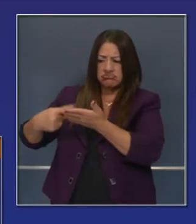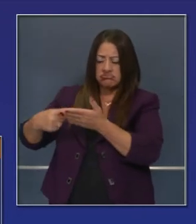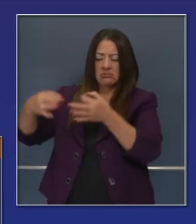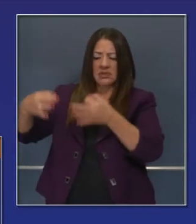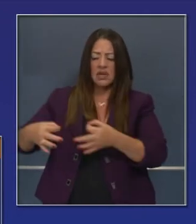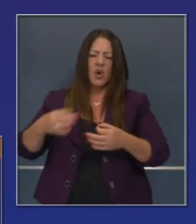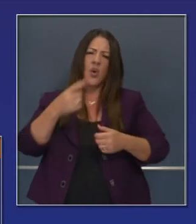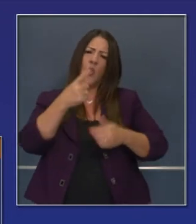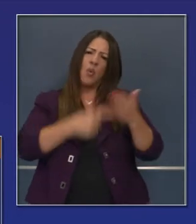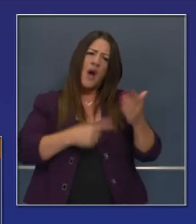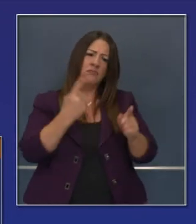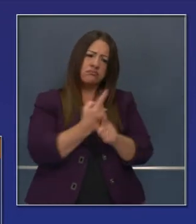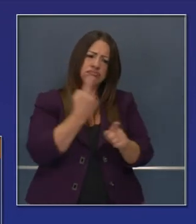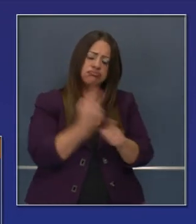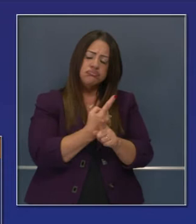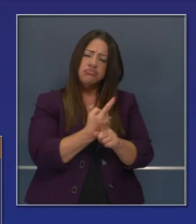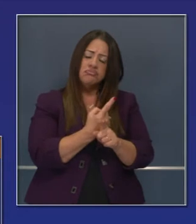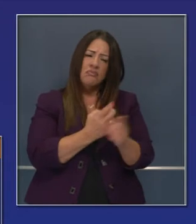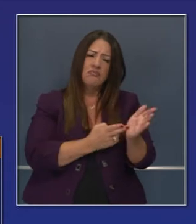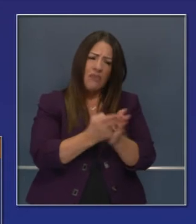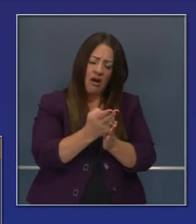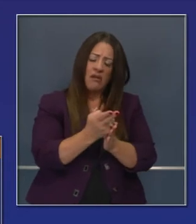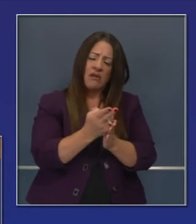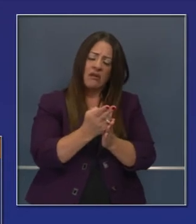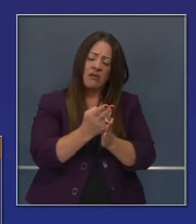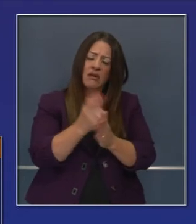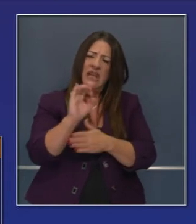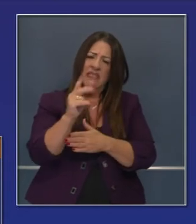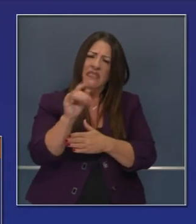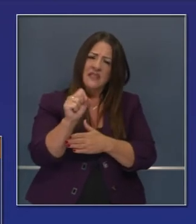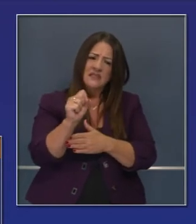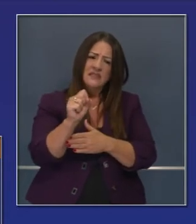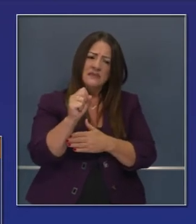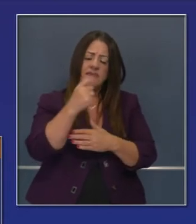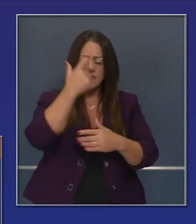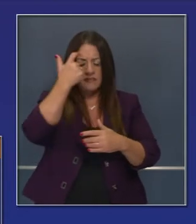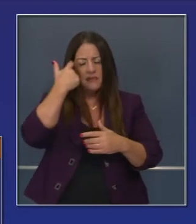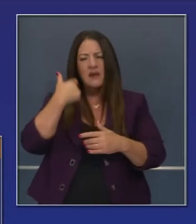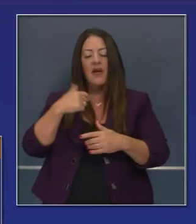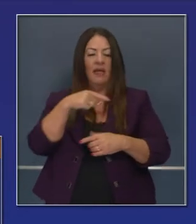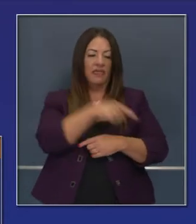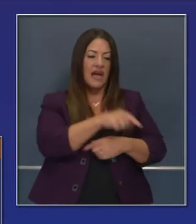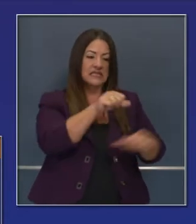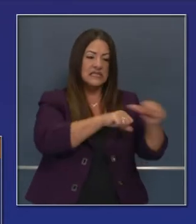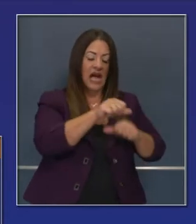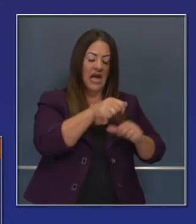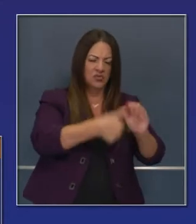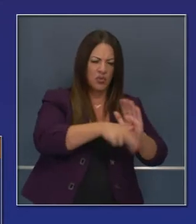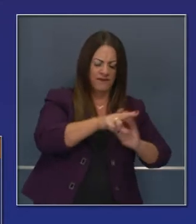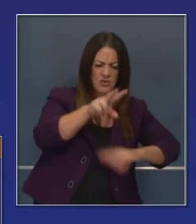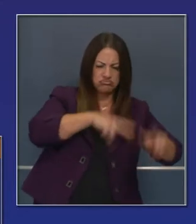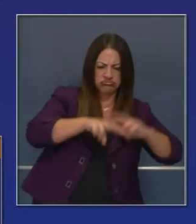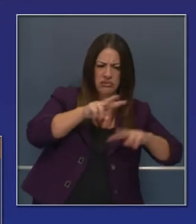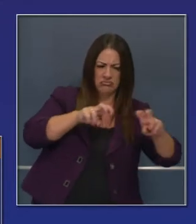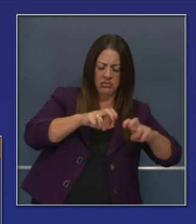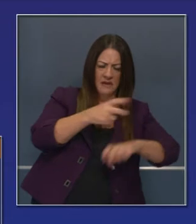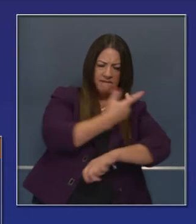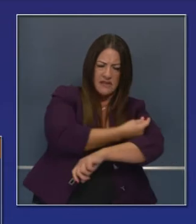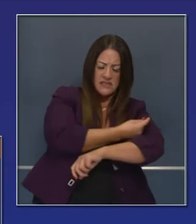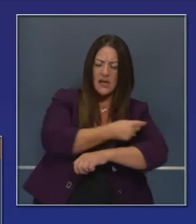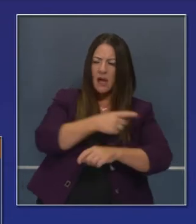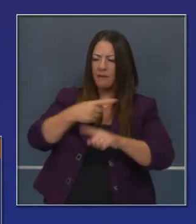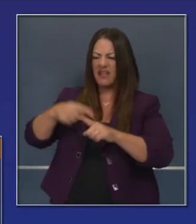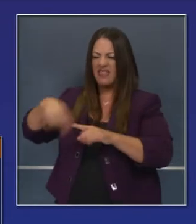prioridad, cómo es que destinamos los recursos y hacerlo de forma sin peligro. Tenemos comité de revisión